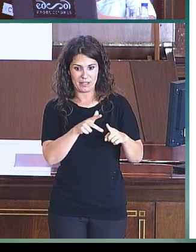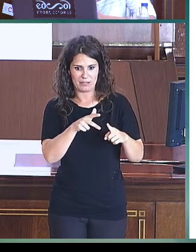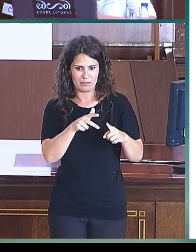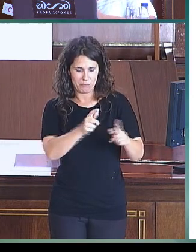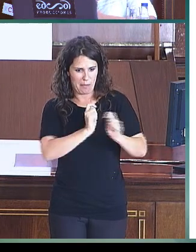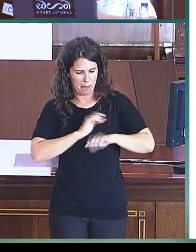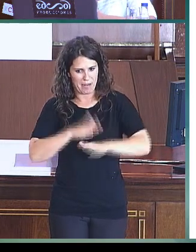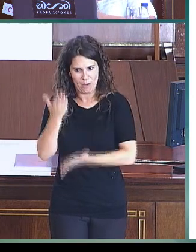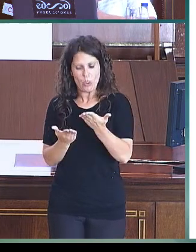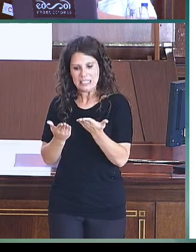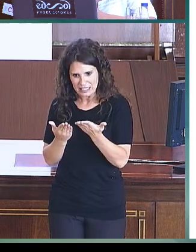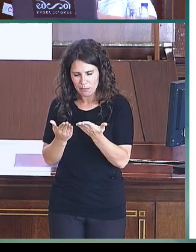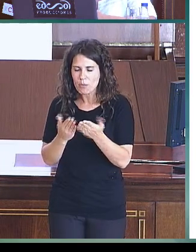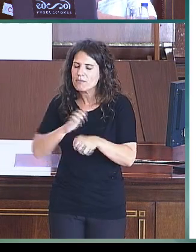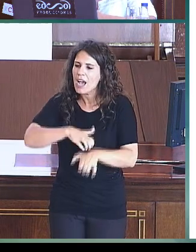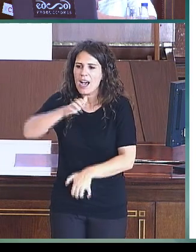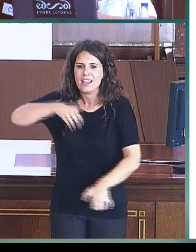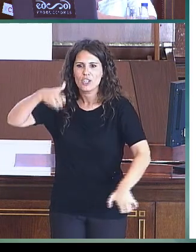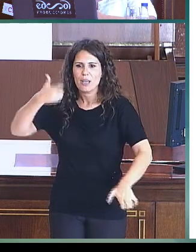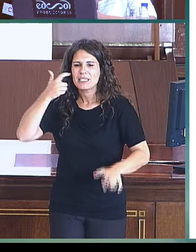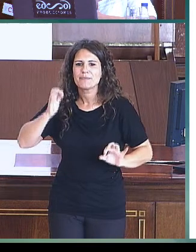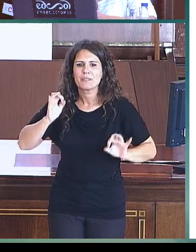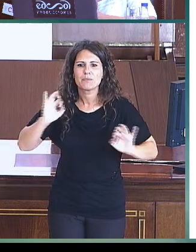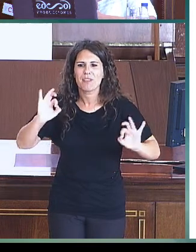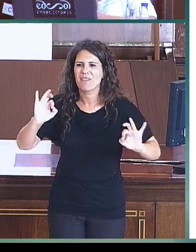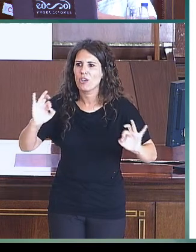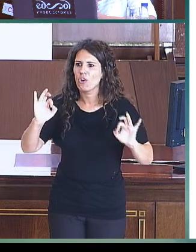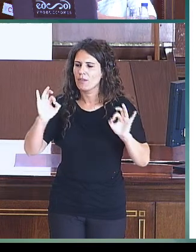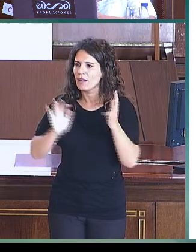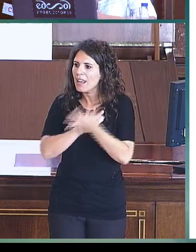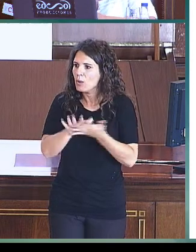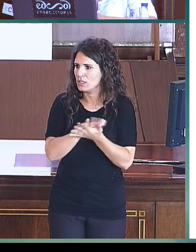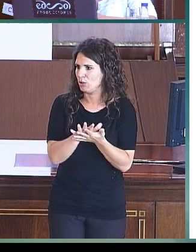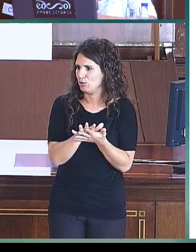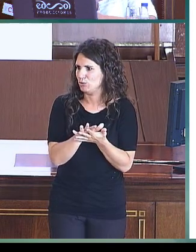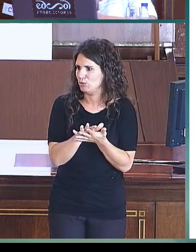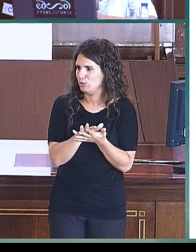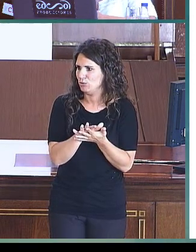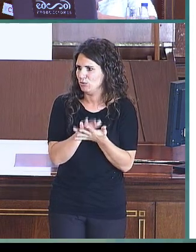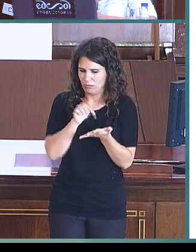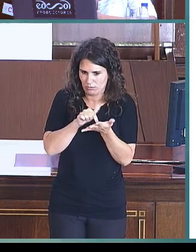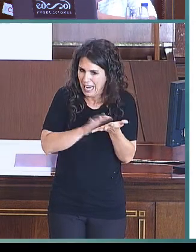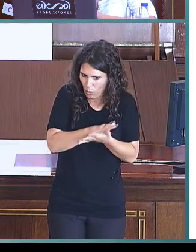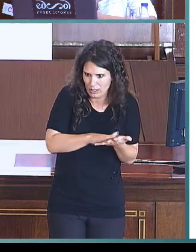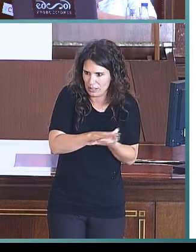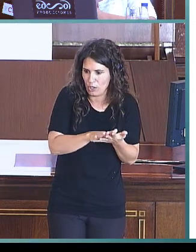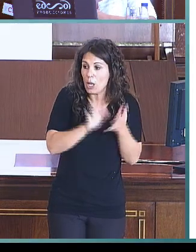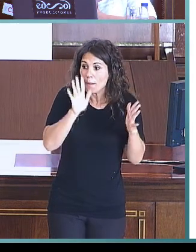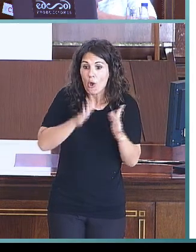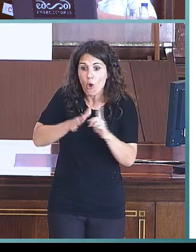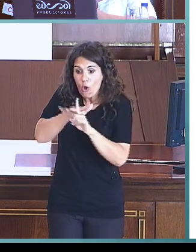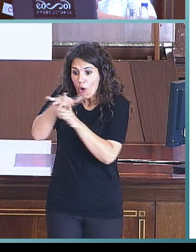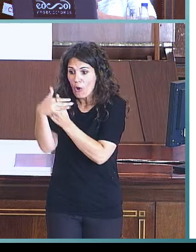instrumentos, se centran en componentes específicos de la lengua de signos. Y, sin embargo, en el contexto educativo